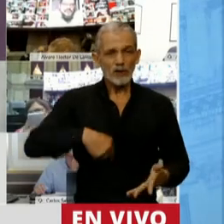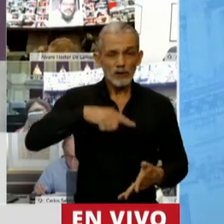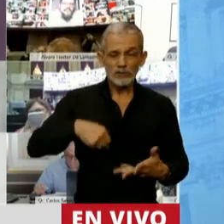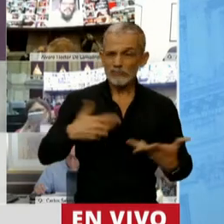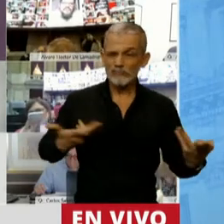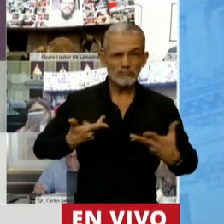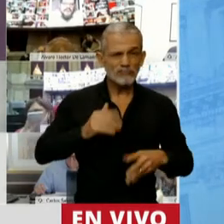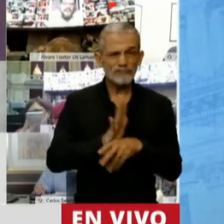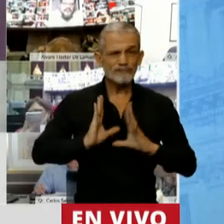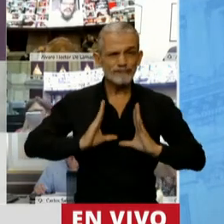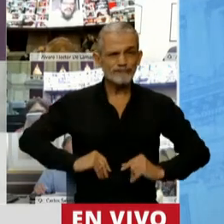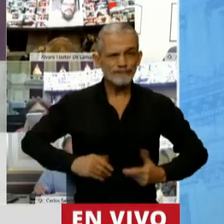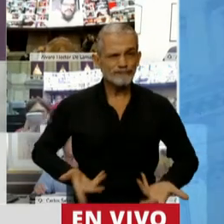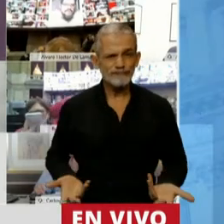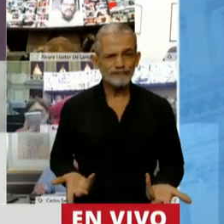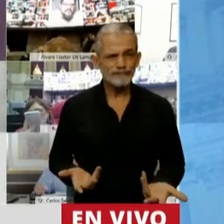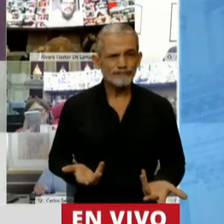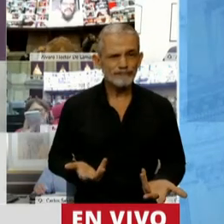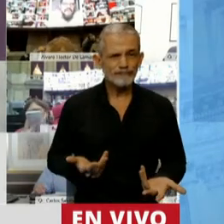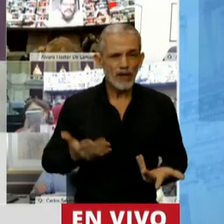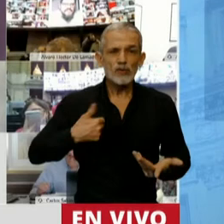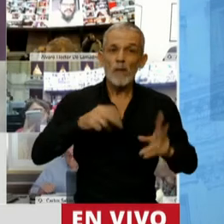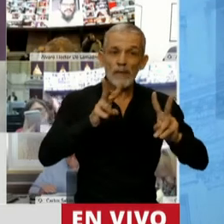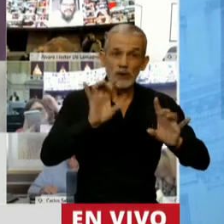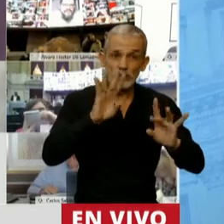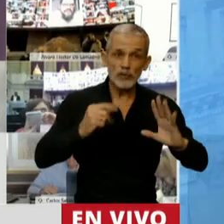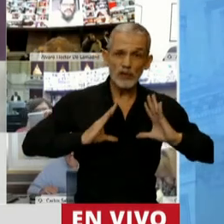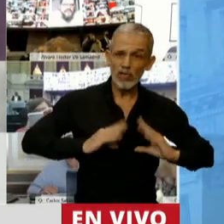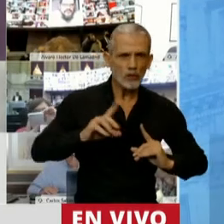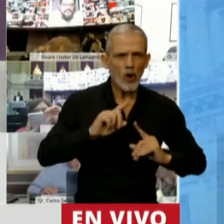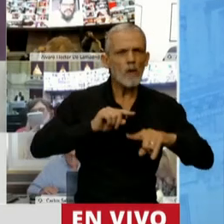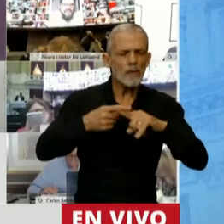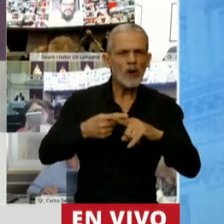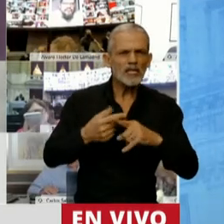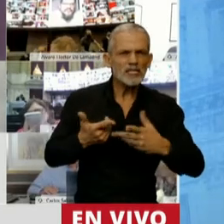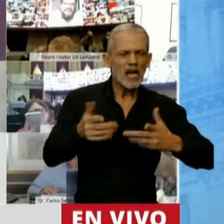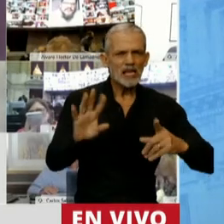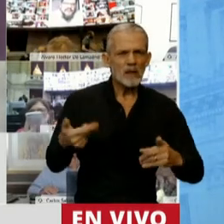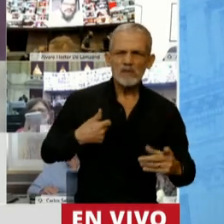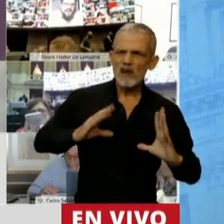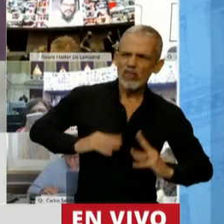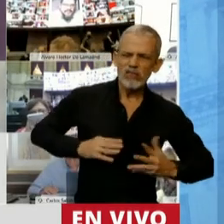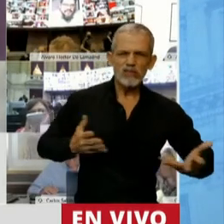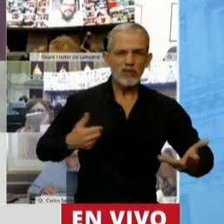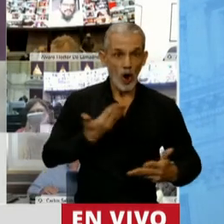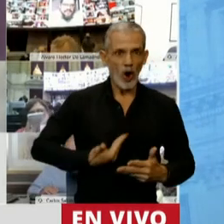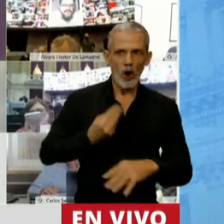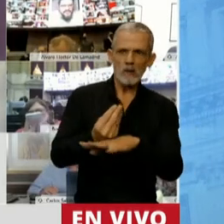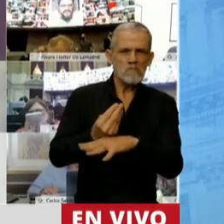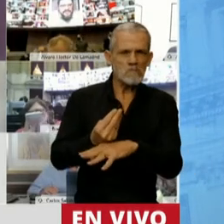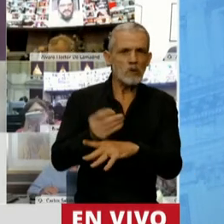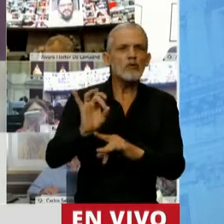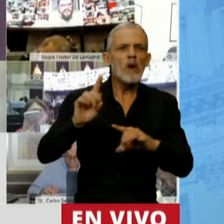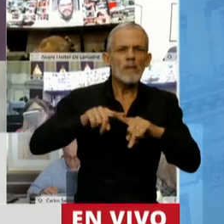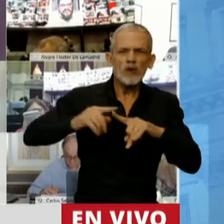sentimos desilusionados, no solamente del peronismo, sino también de la política, o no solamente de quien gobernaba en ese momento, sino también